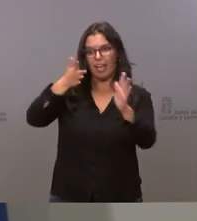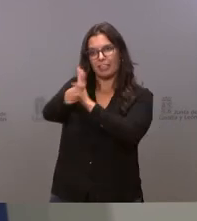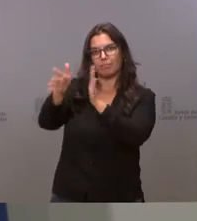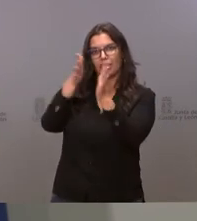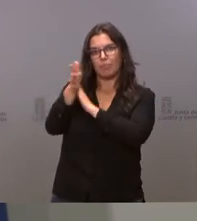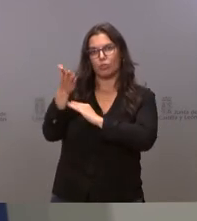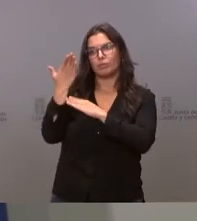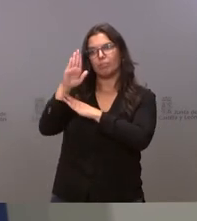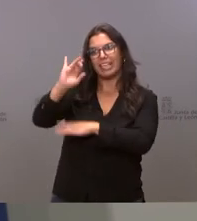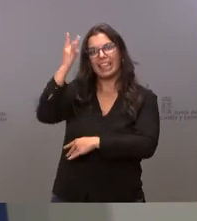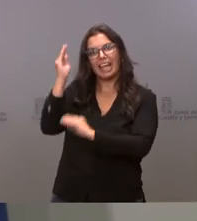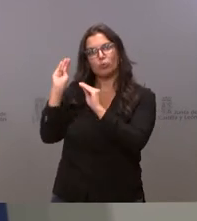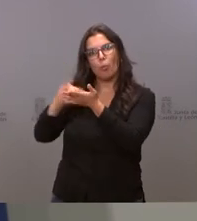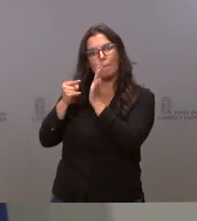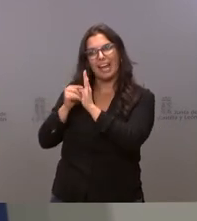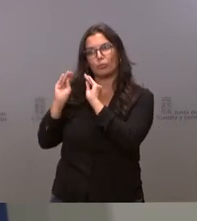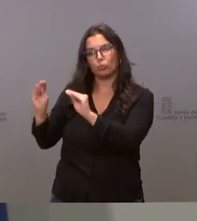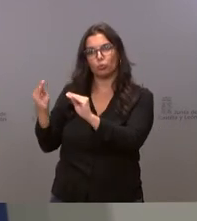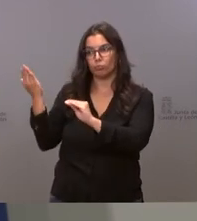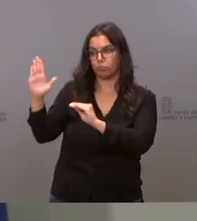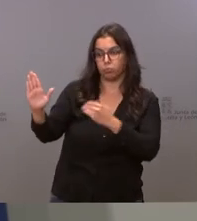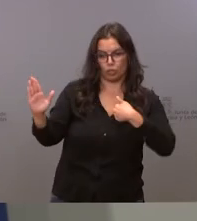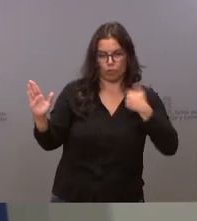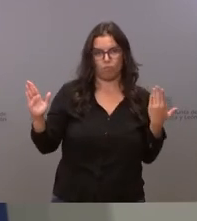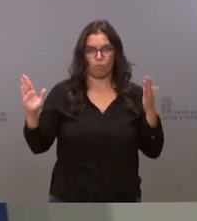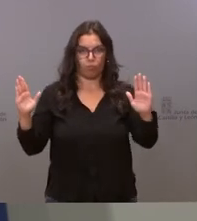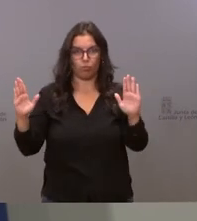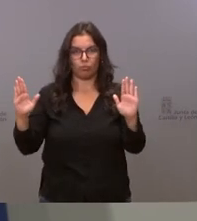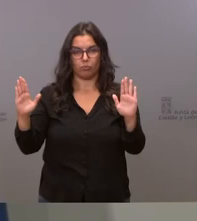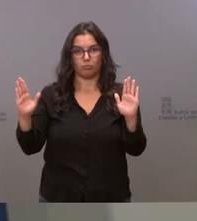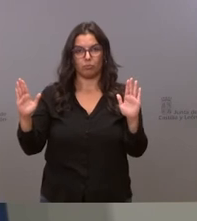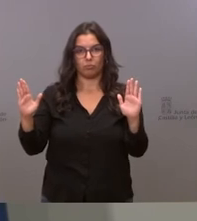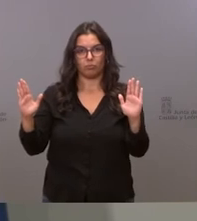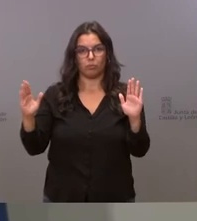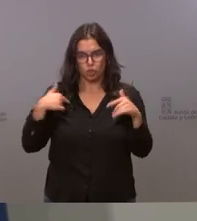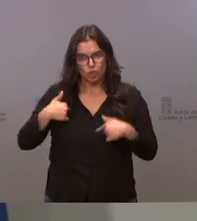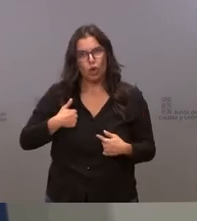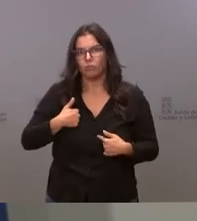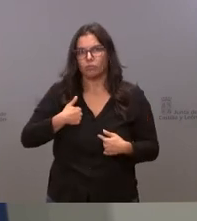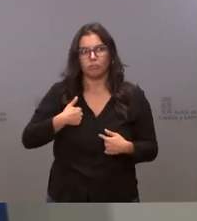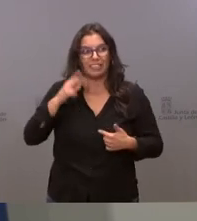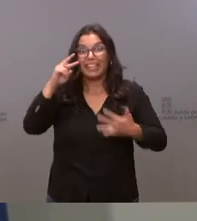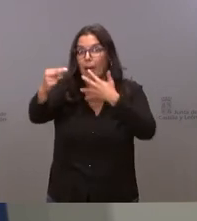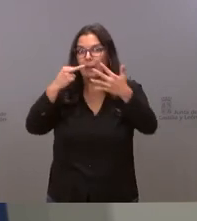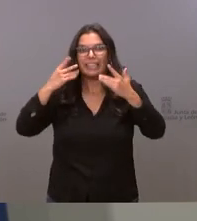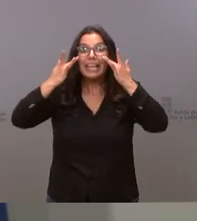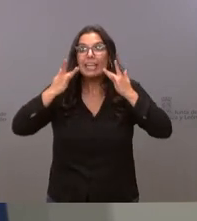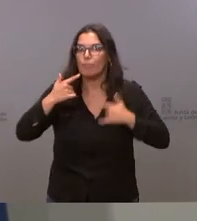pretende el partido socialista y lo que pretende bueno nosotros yo no puedo hacer una oferta más transparente